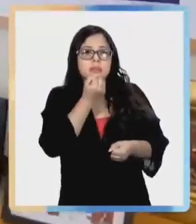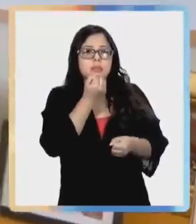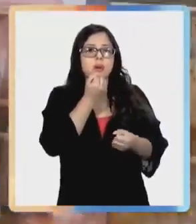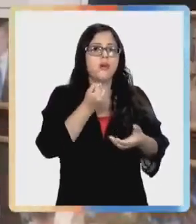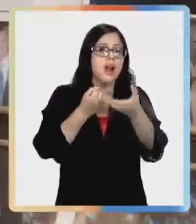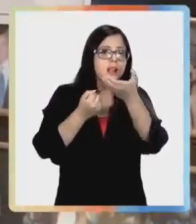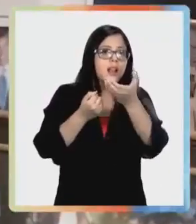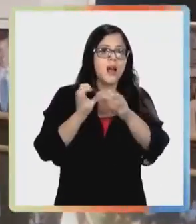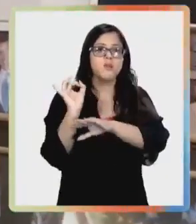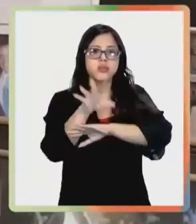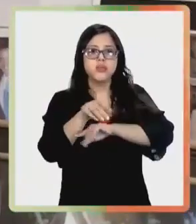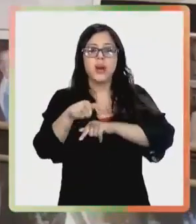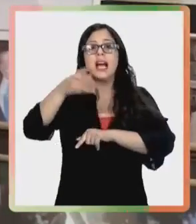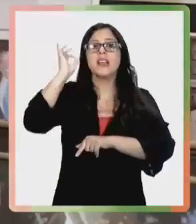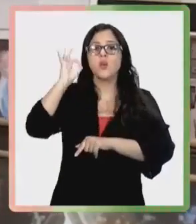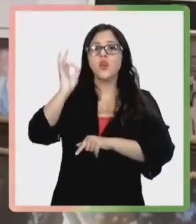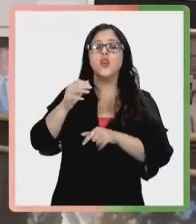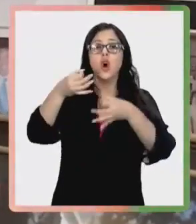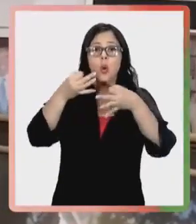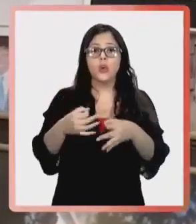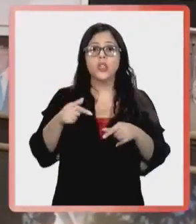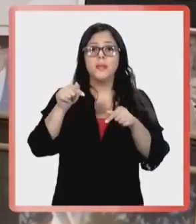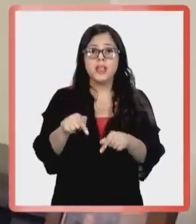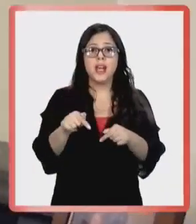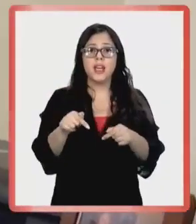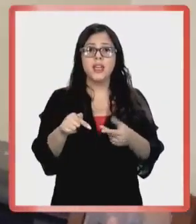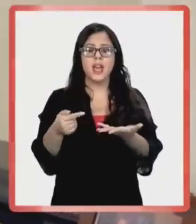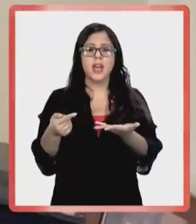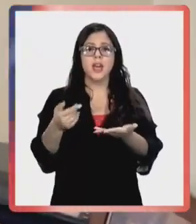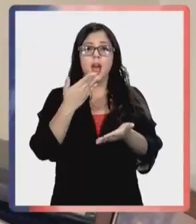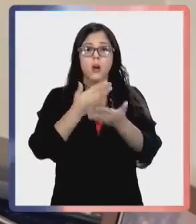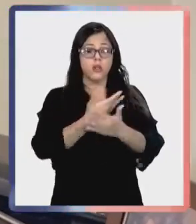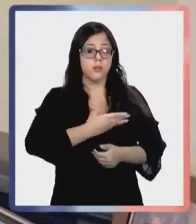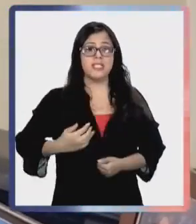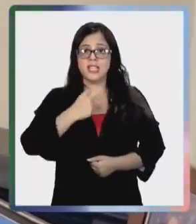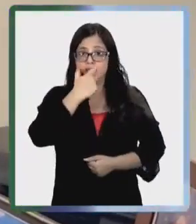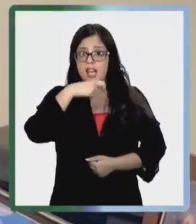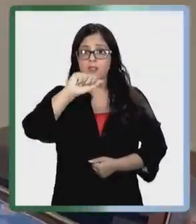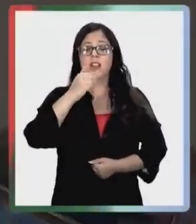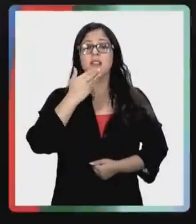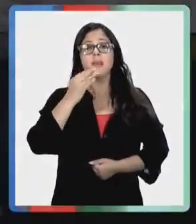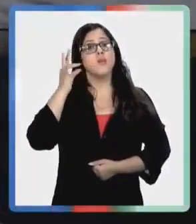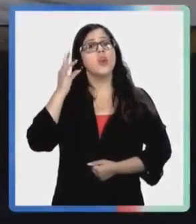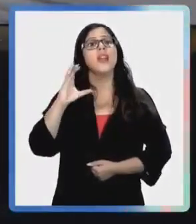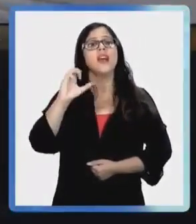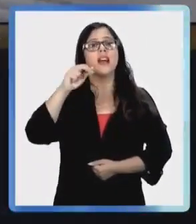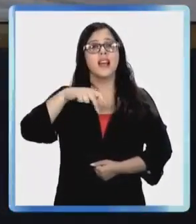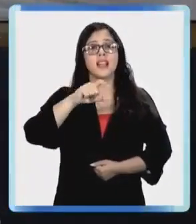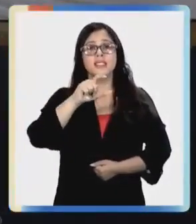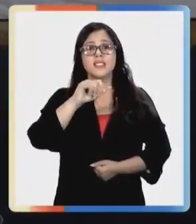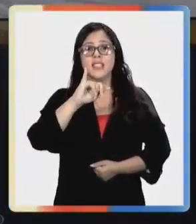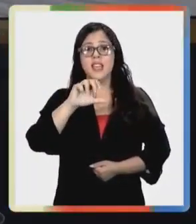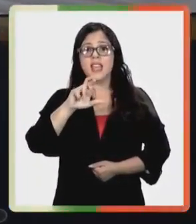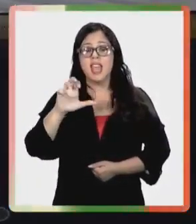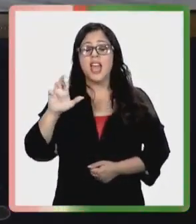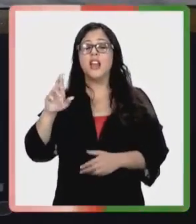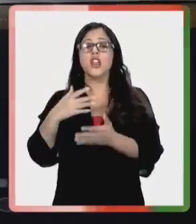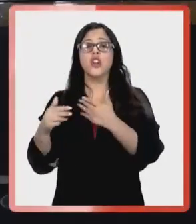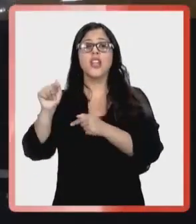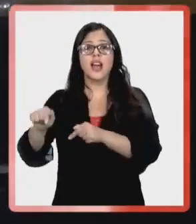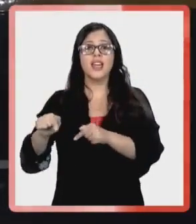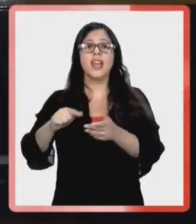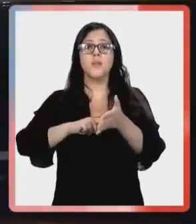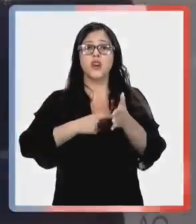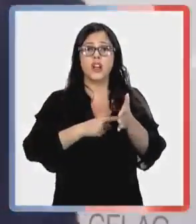el audio equivocado. Era la reunión. Un episodio que detonó justo cuando el presidente Boric y la propia canciller estaban en Buenos